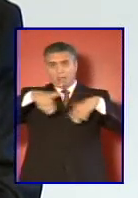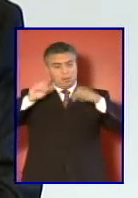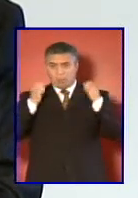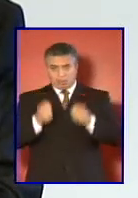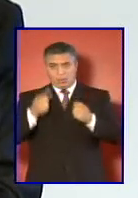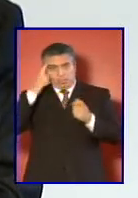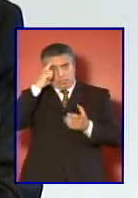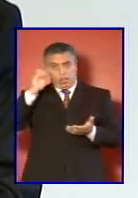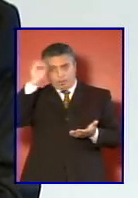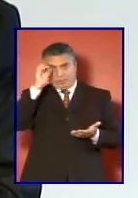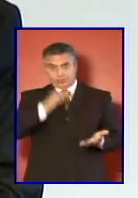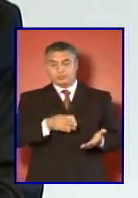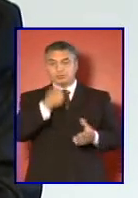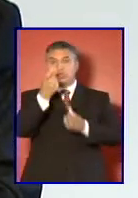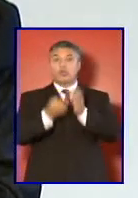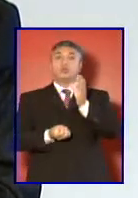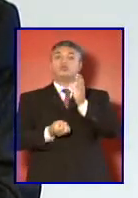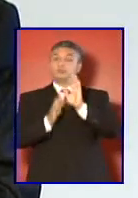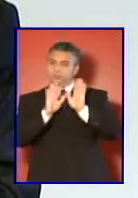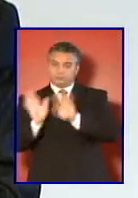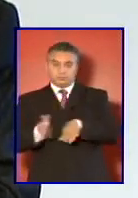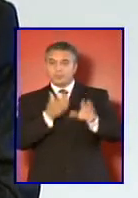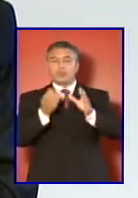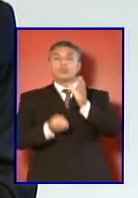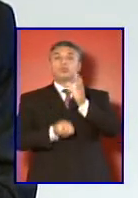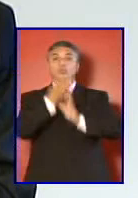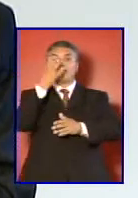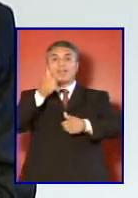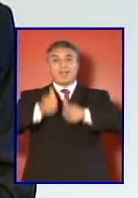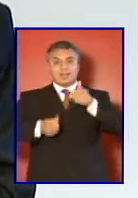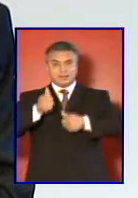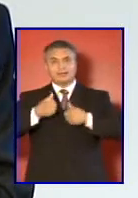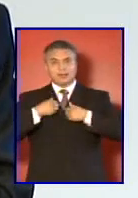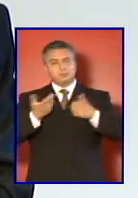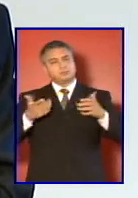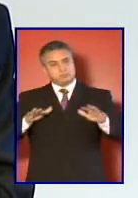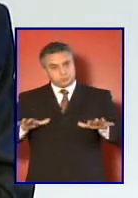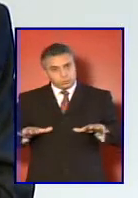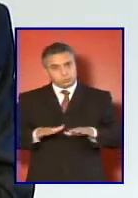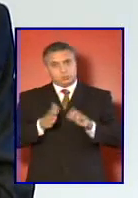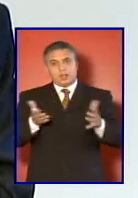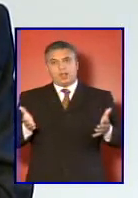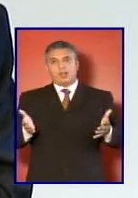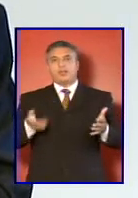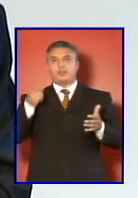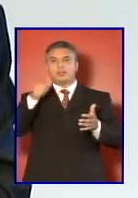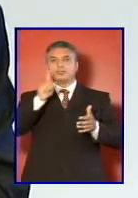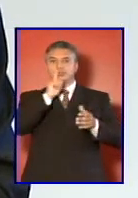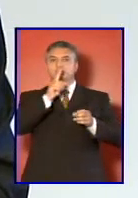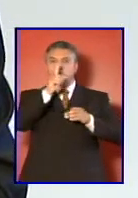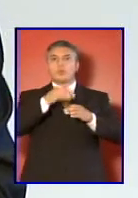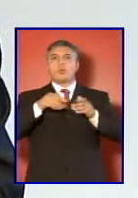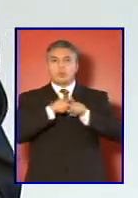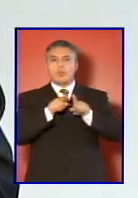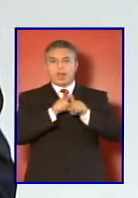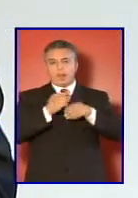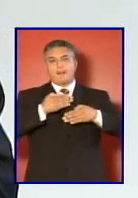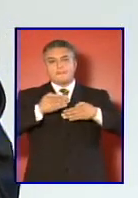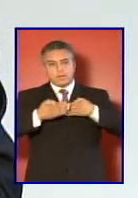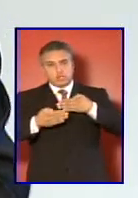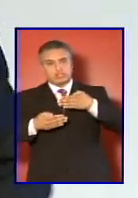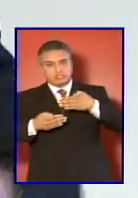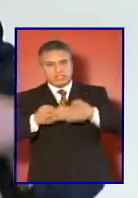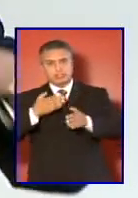la nueva carrera hemos actuado y ha sido un proceso lento incluso